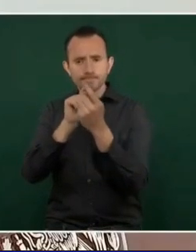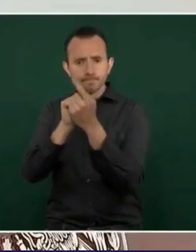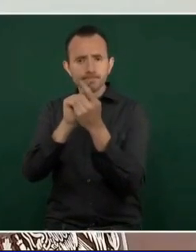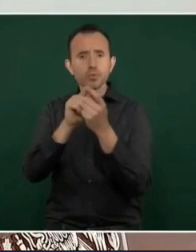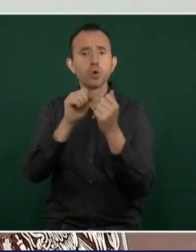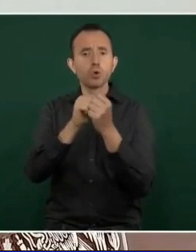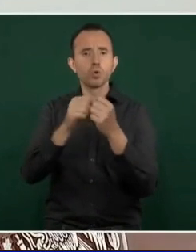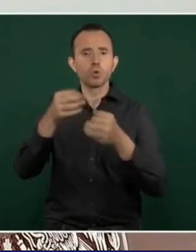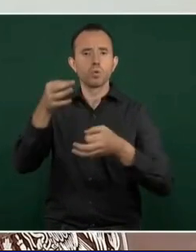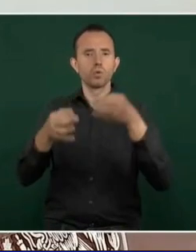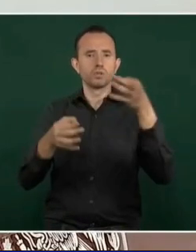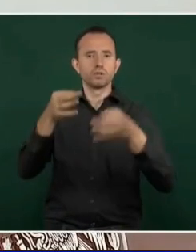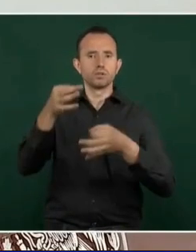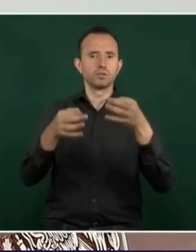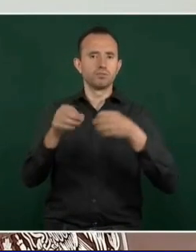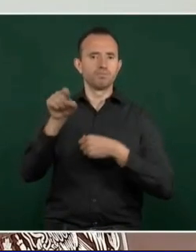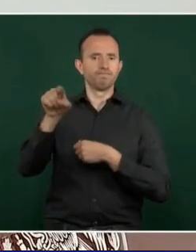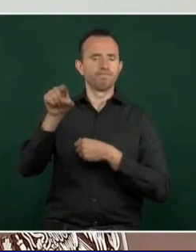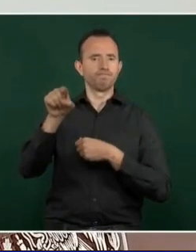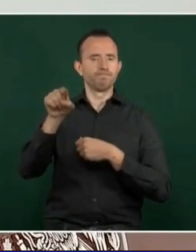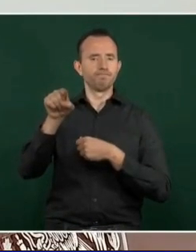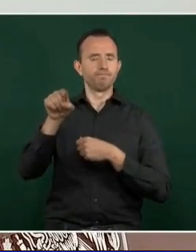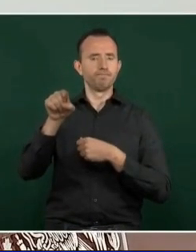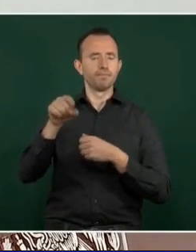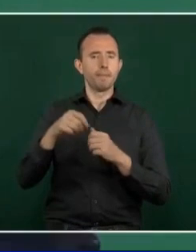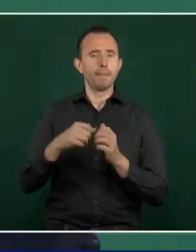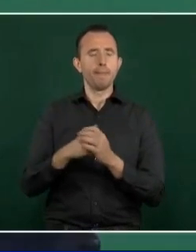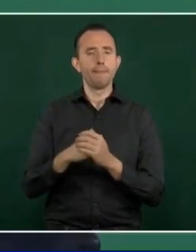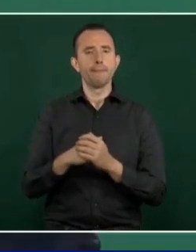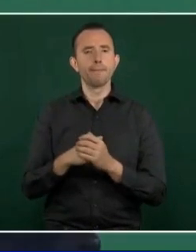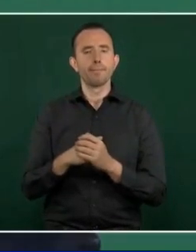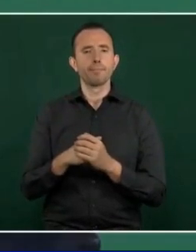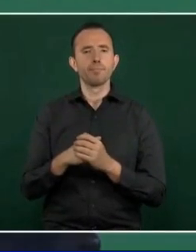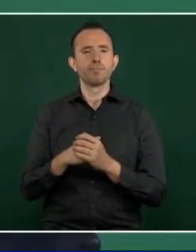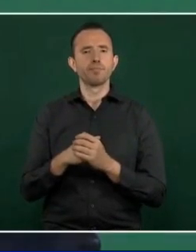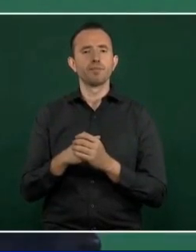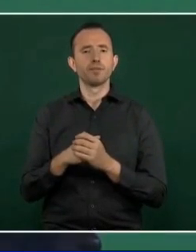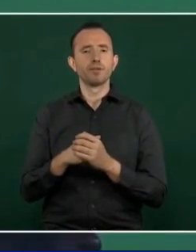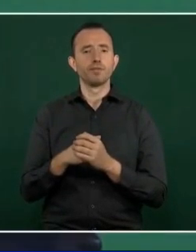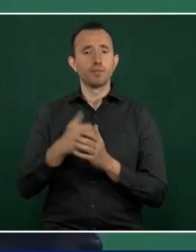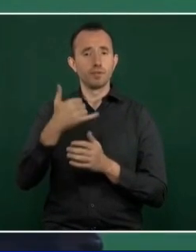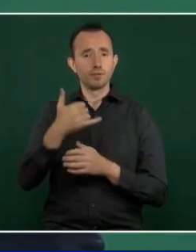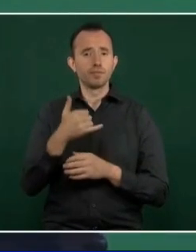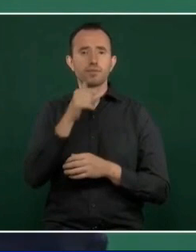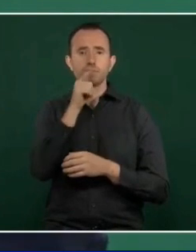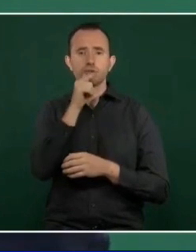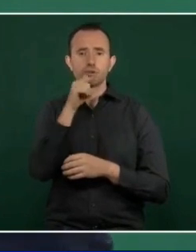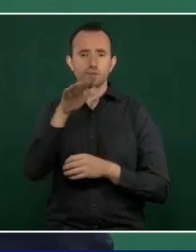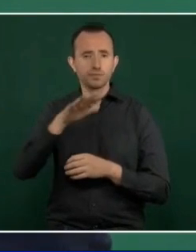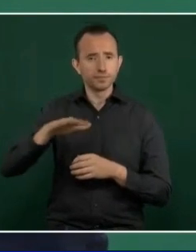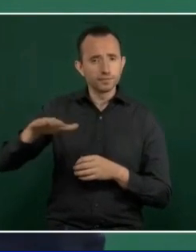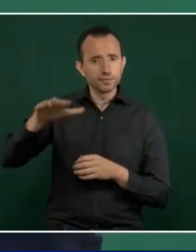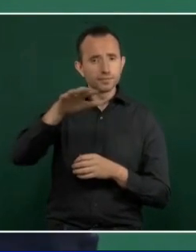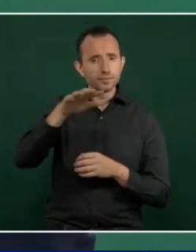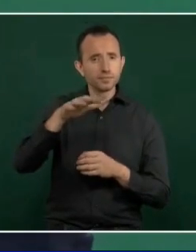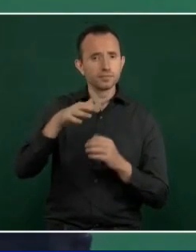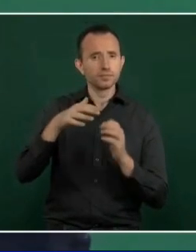la impartición